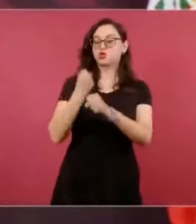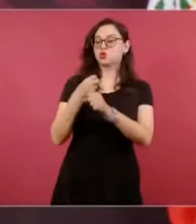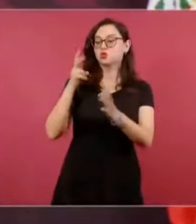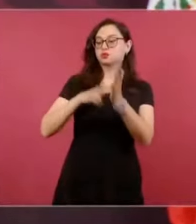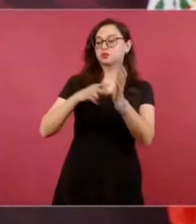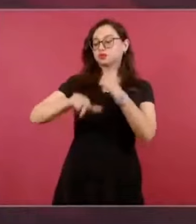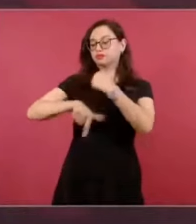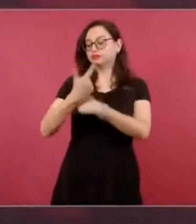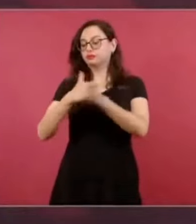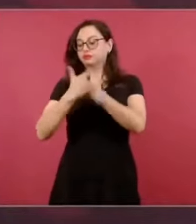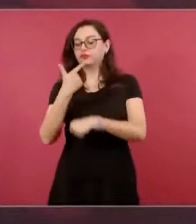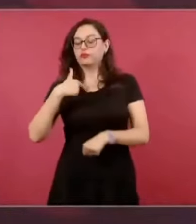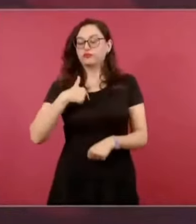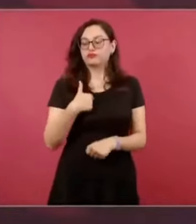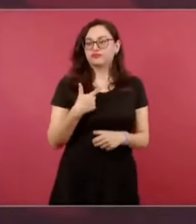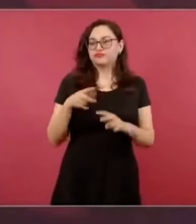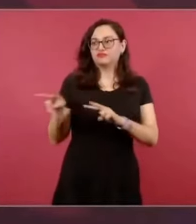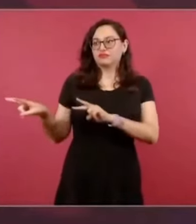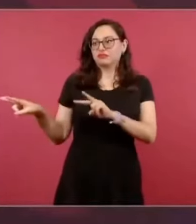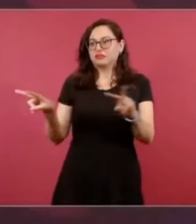a la gente del pueblo esos,